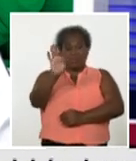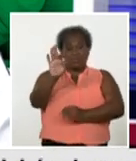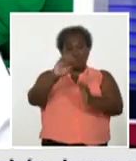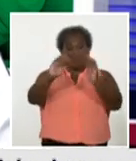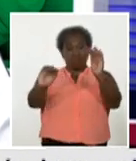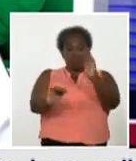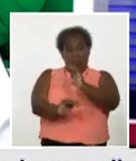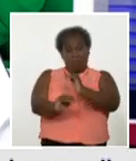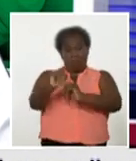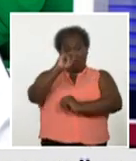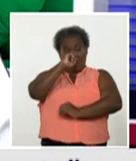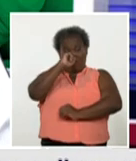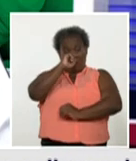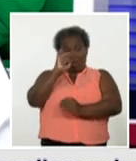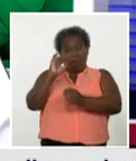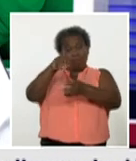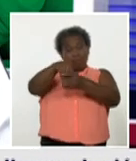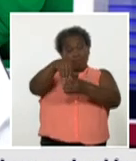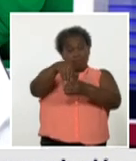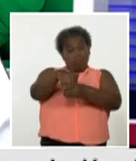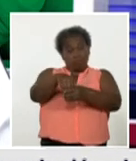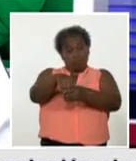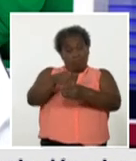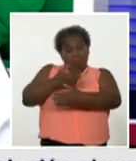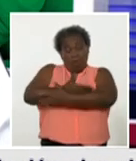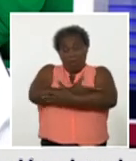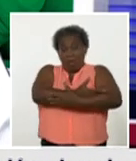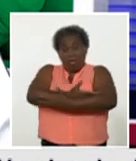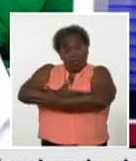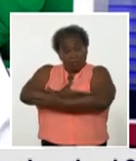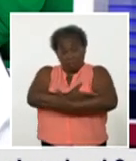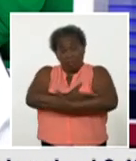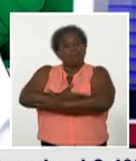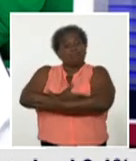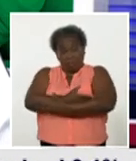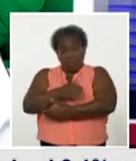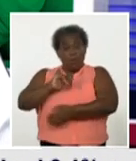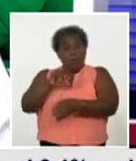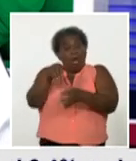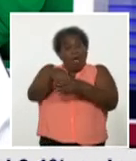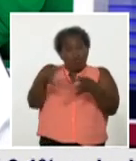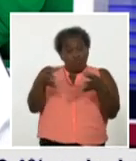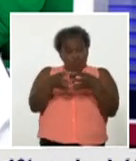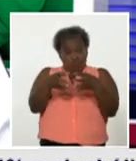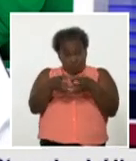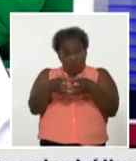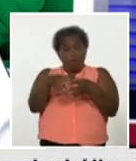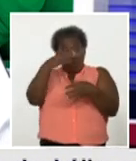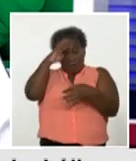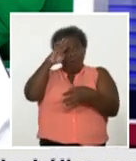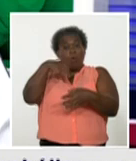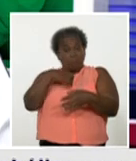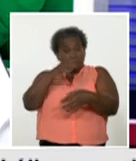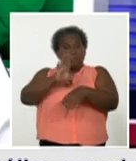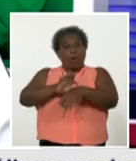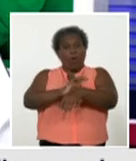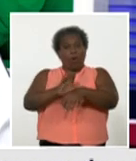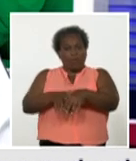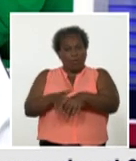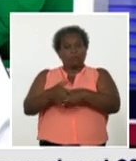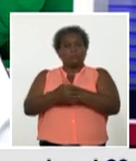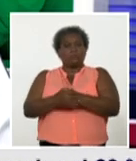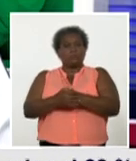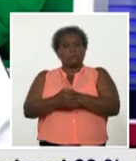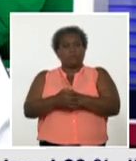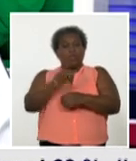de edad, incluyendo lactantes y recién nacidos que han sido diagnosticados en Cuba con la COVID-19. El